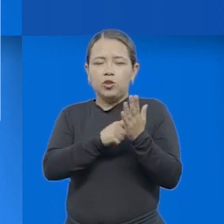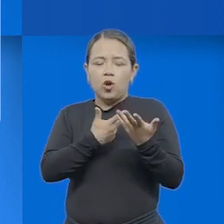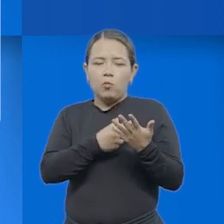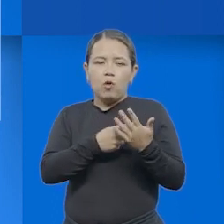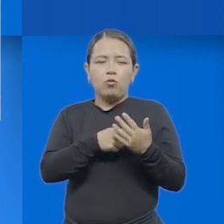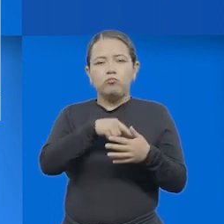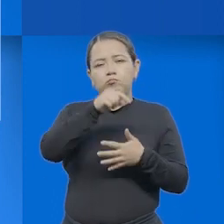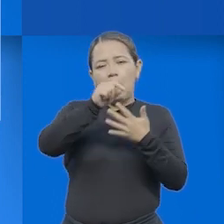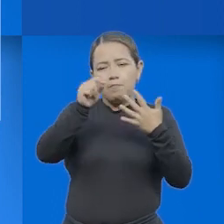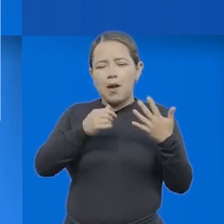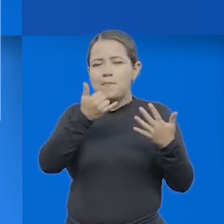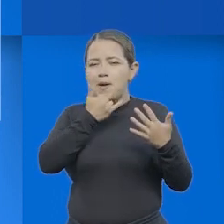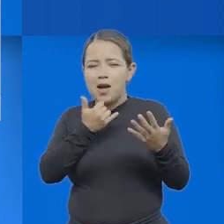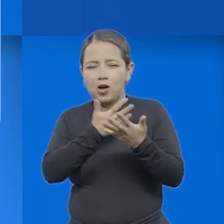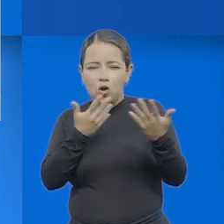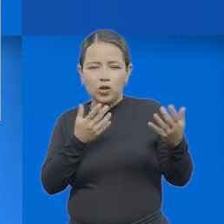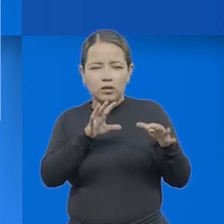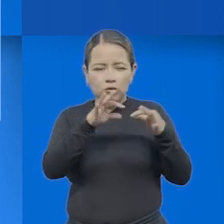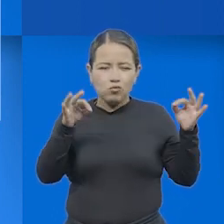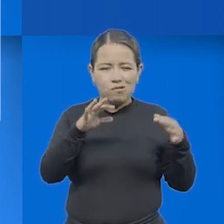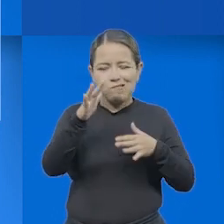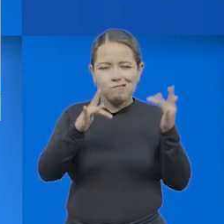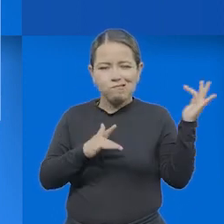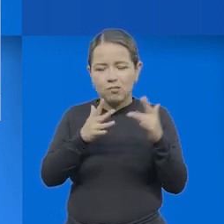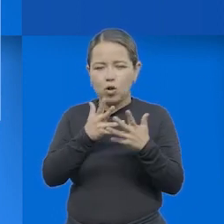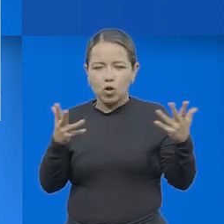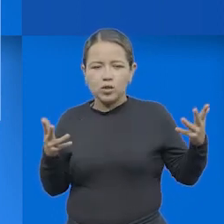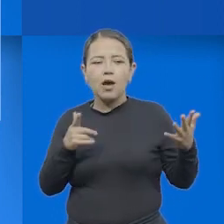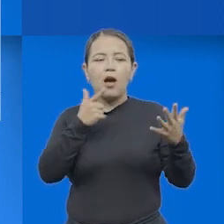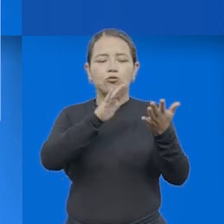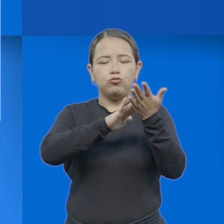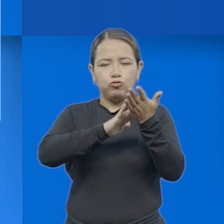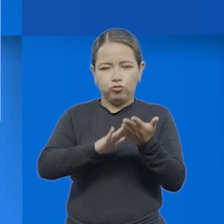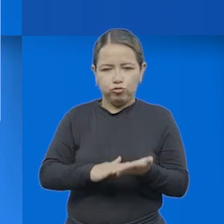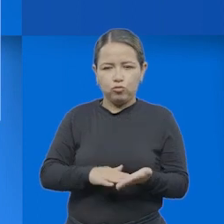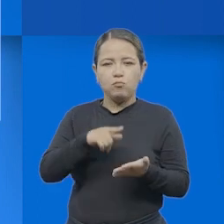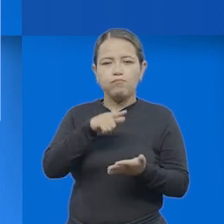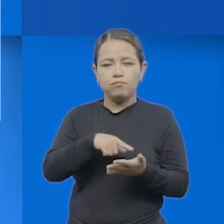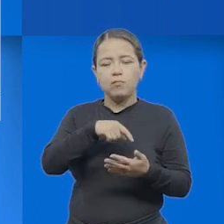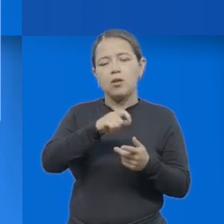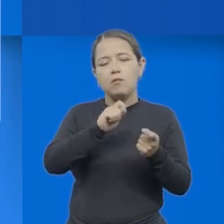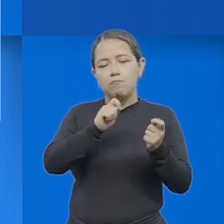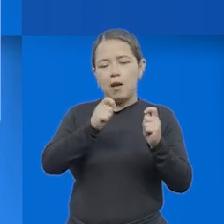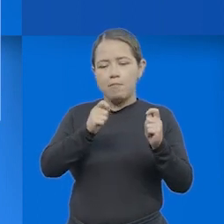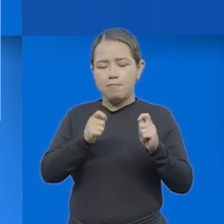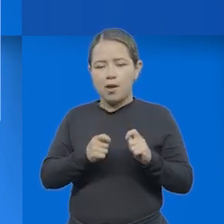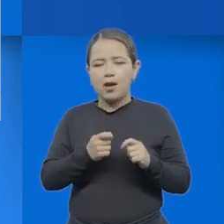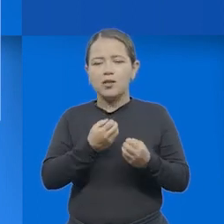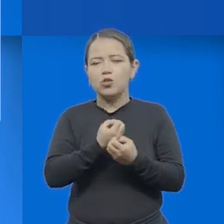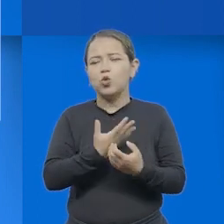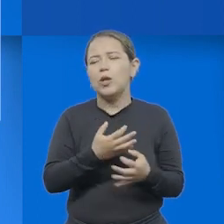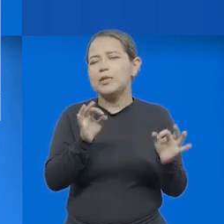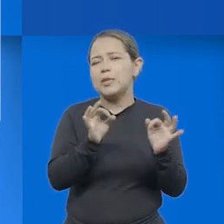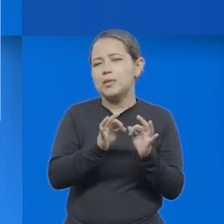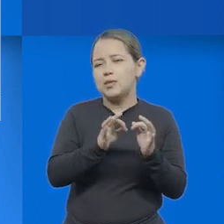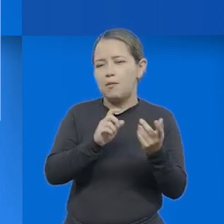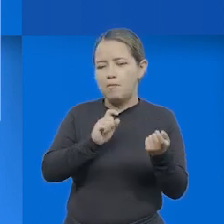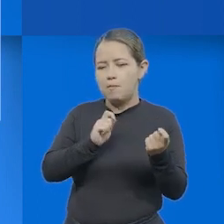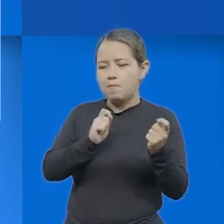textuales, faltas de ortografía, faltas gramaticales, y todo lo que tiene que ver con asuntos de la microestructura.